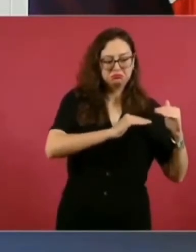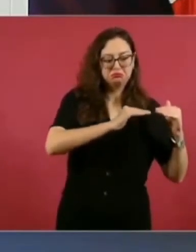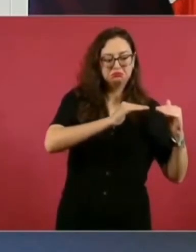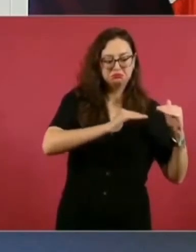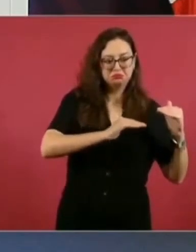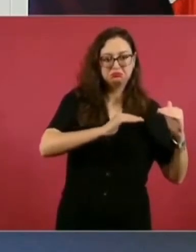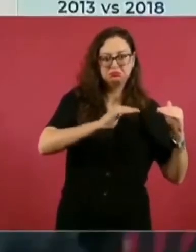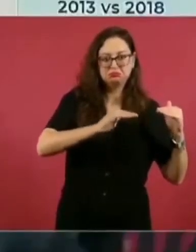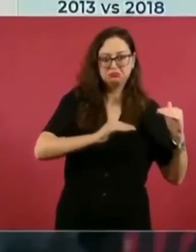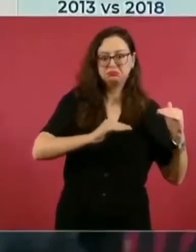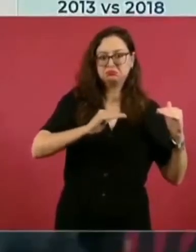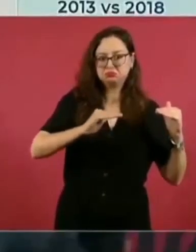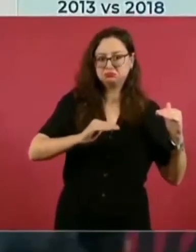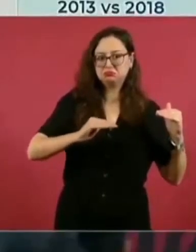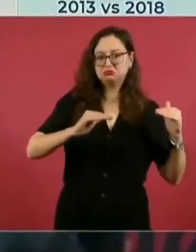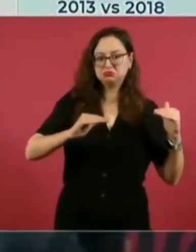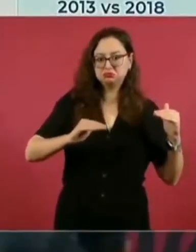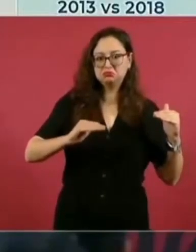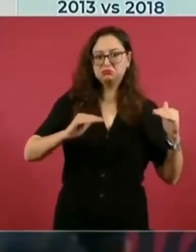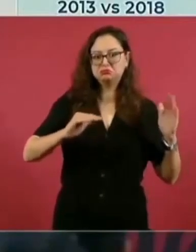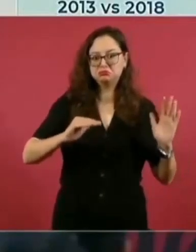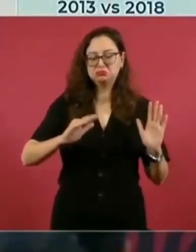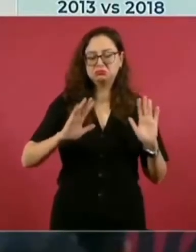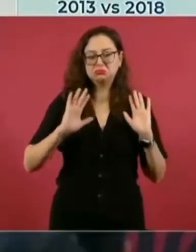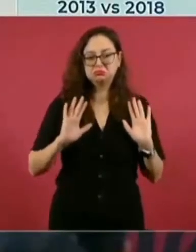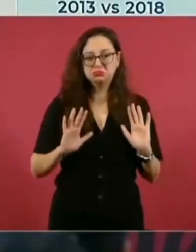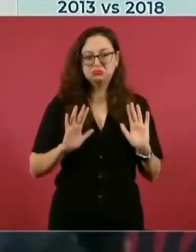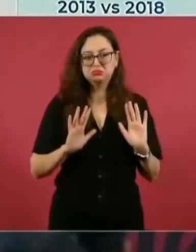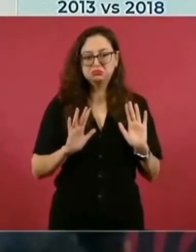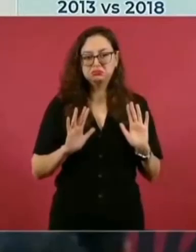10 mil homicidios.